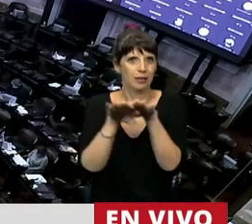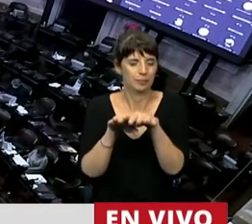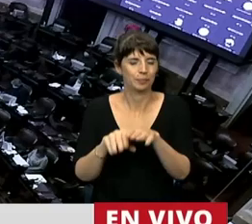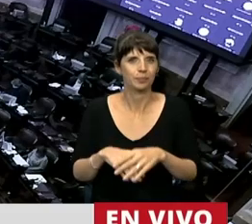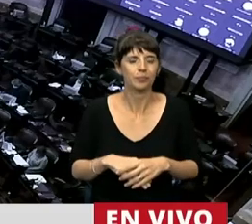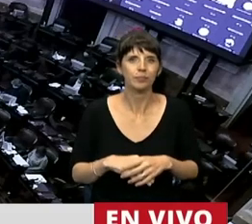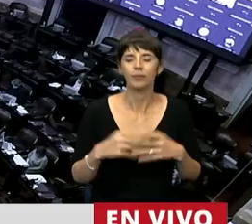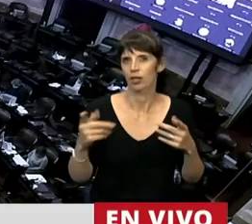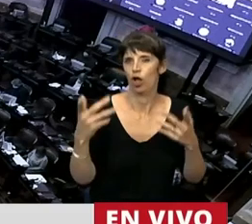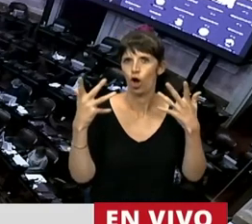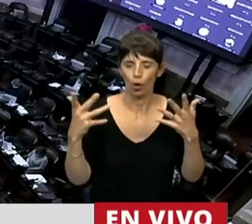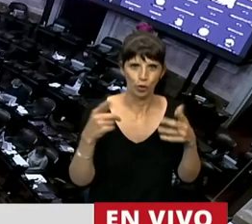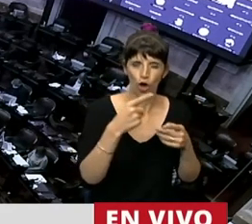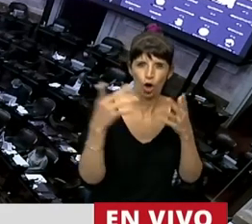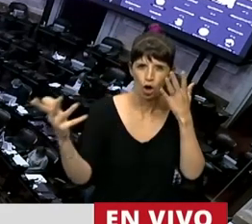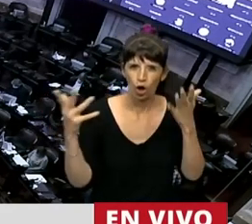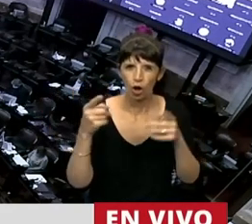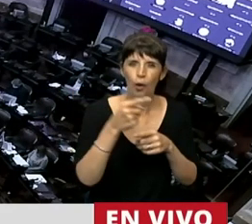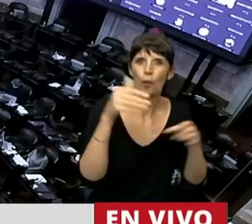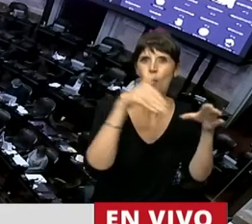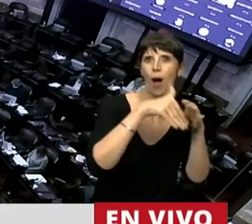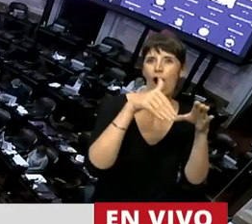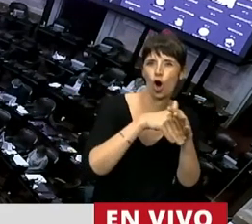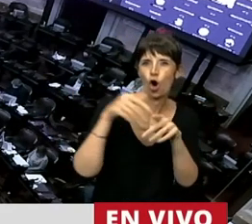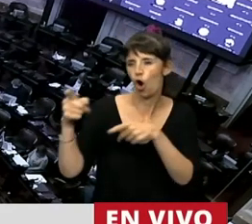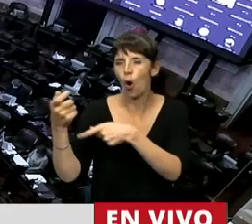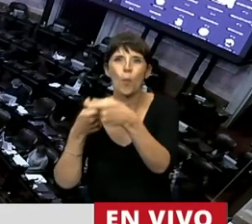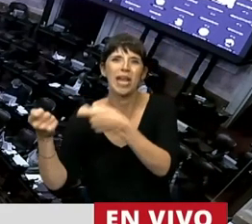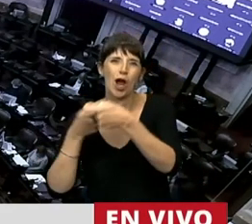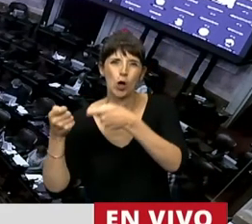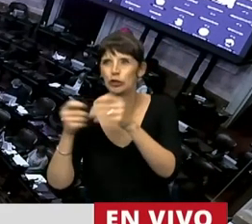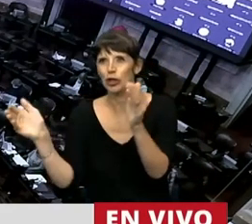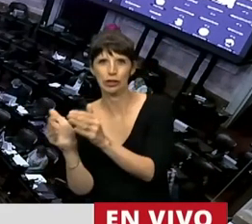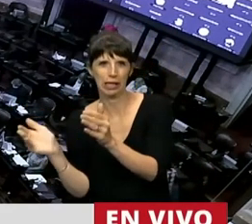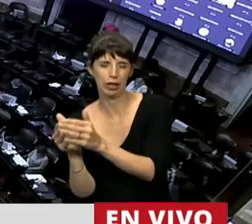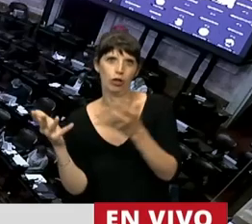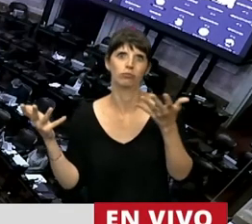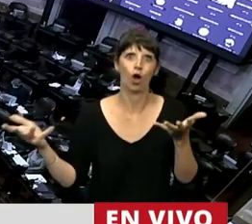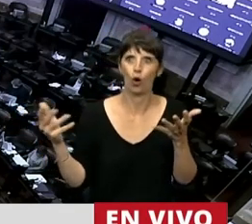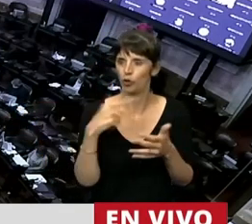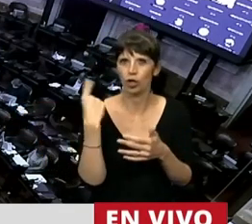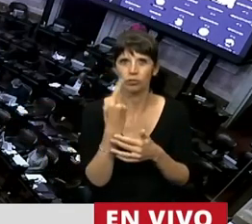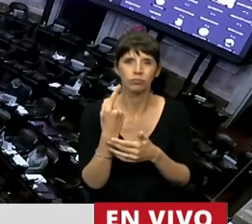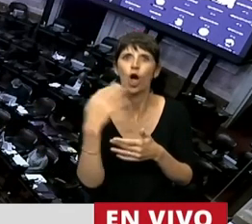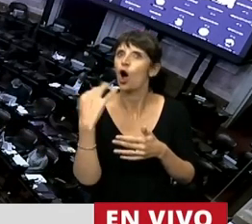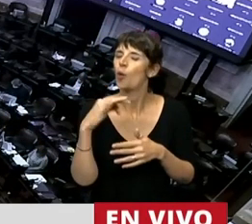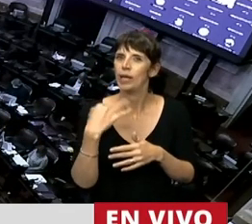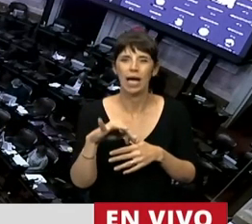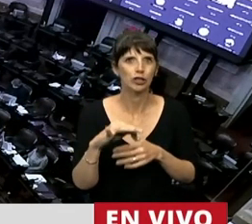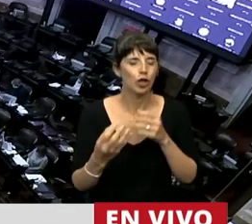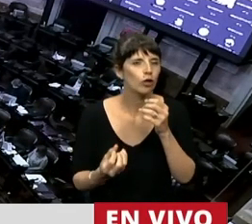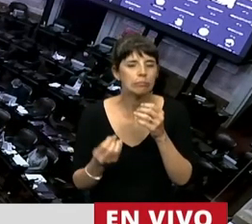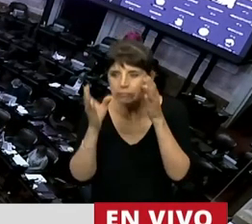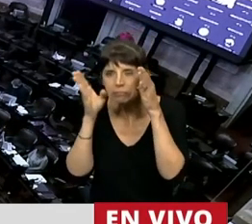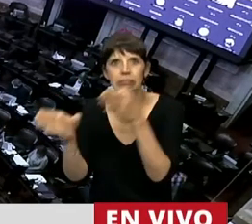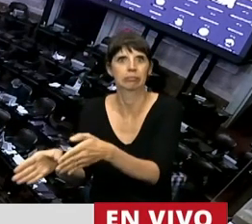balanza contemplando, sí, los intereses del conjunto pero protegiendo especialmente lo de los más débiles. Y